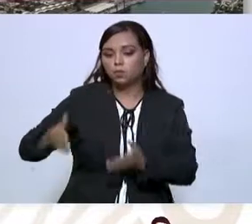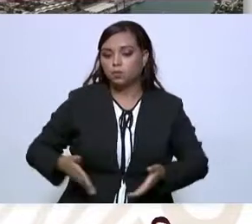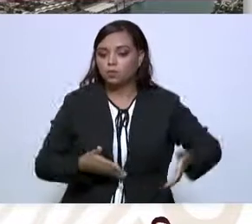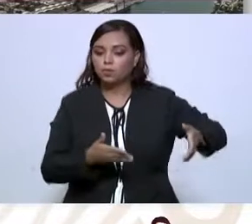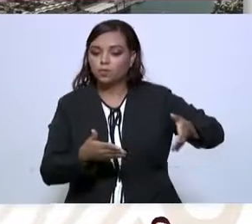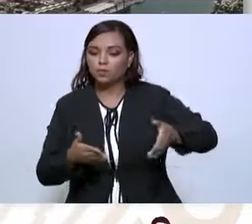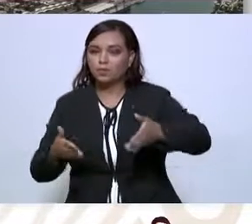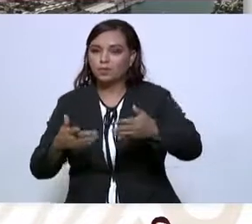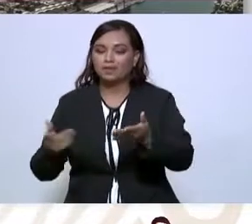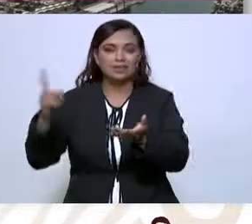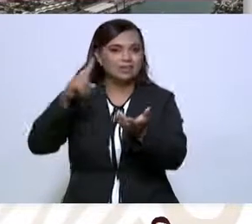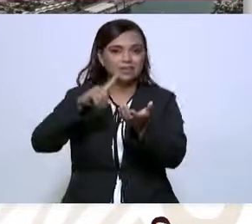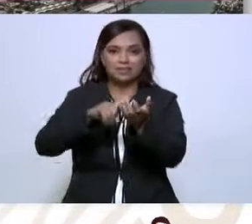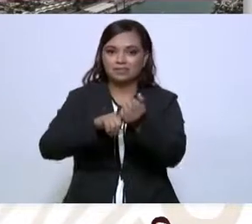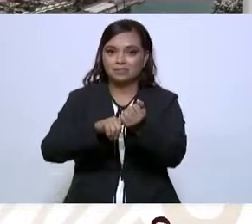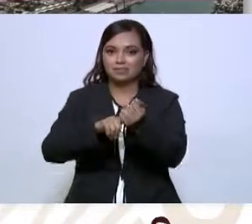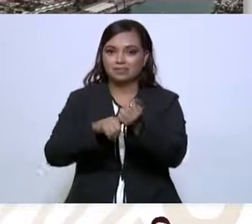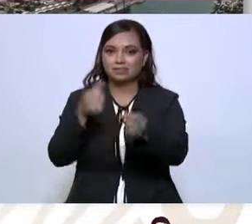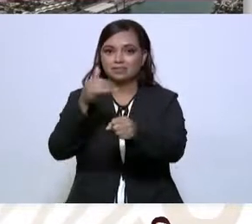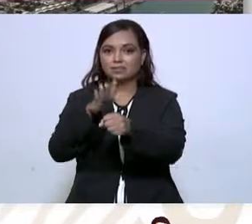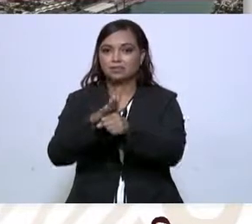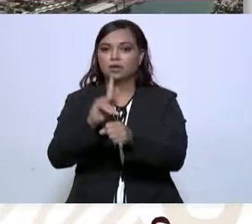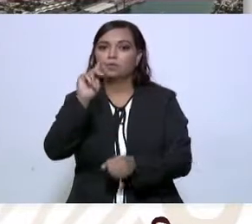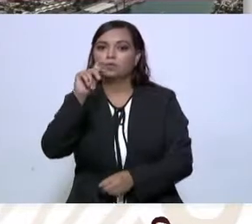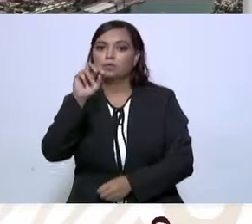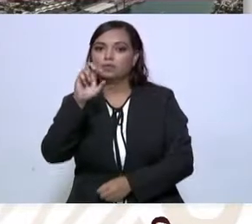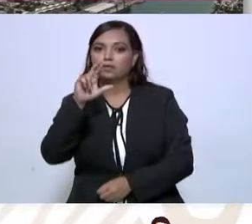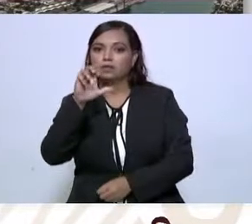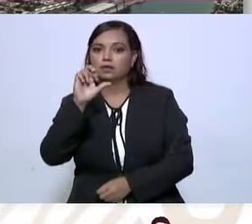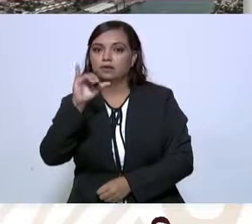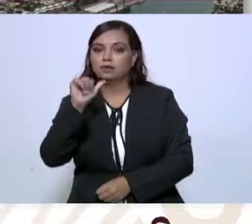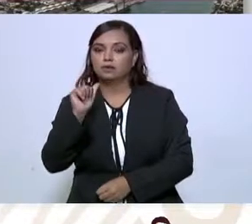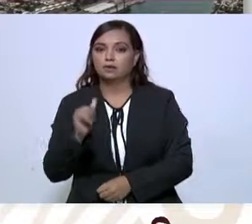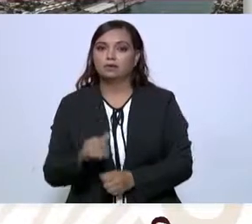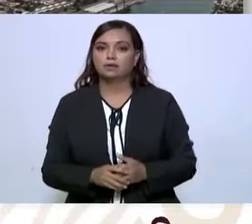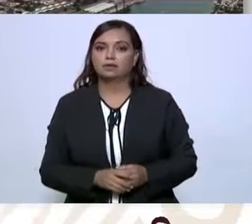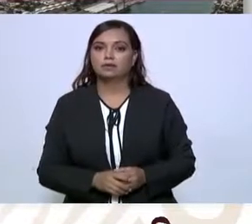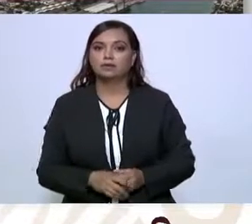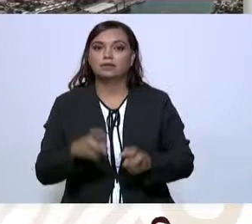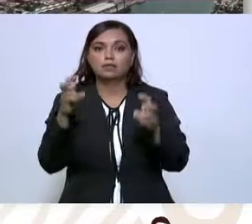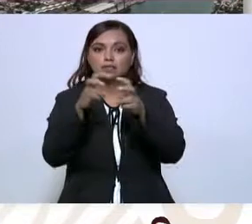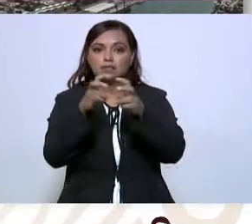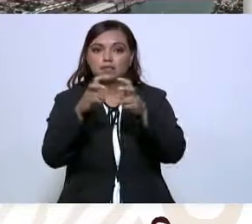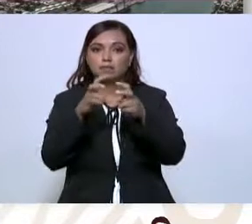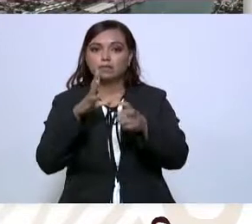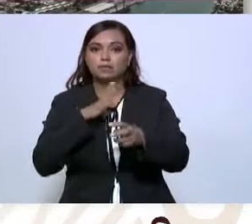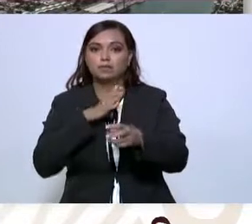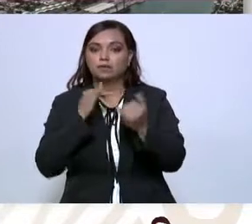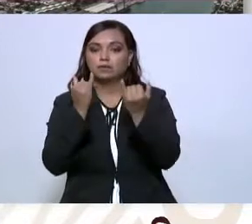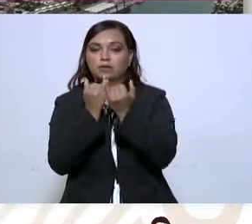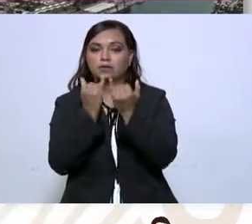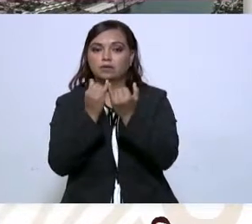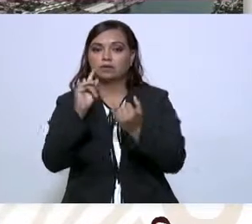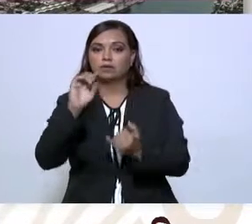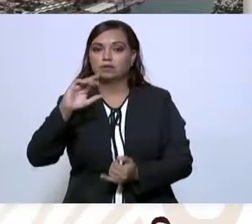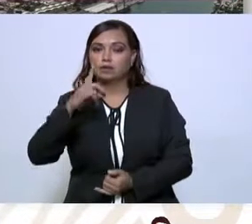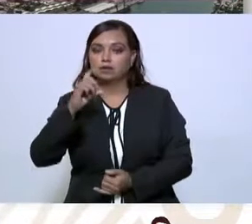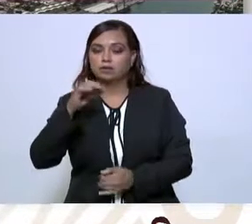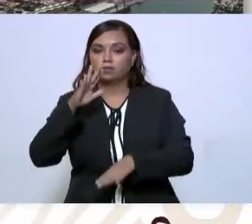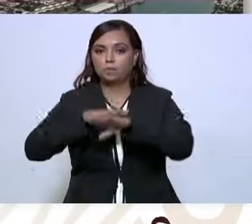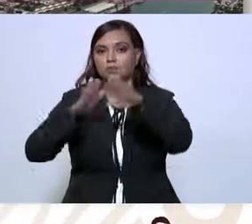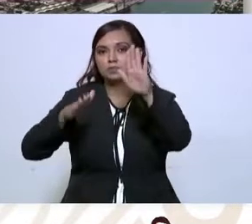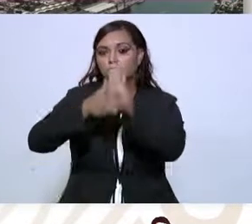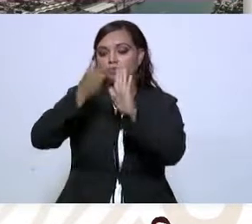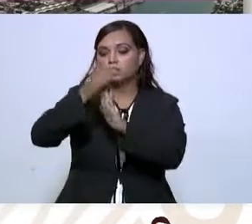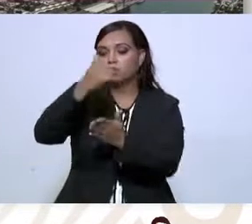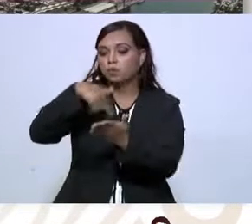patios dentro de la administración portuaria de Tampico, el dragado de construcción en